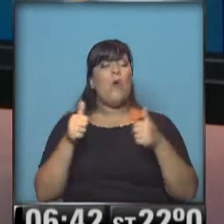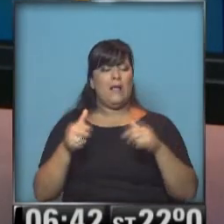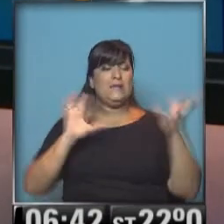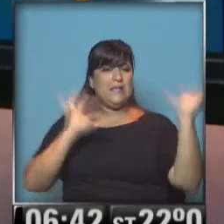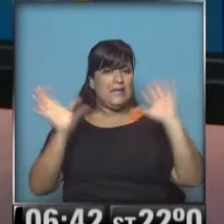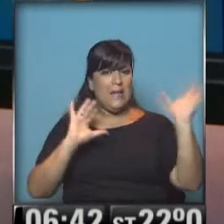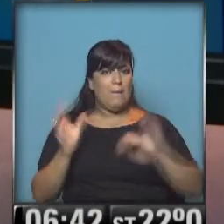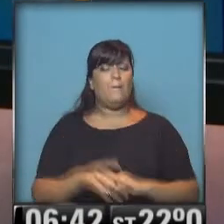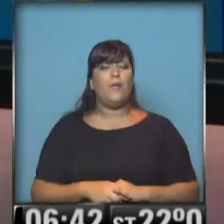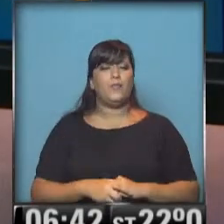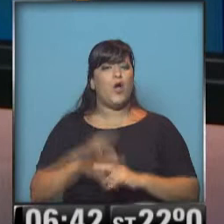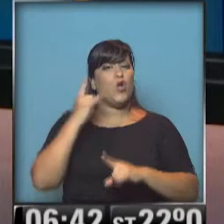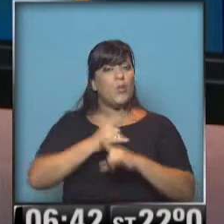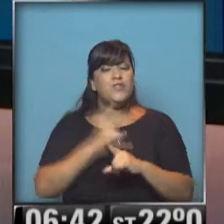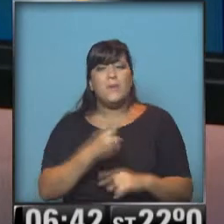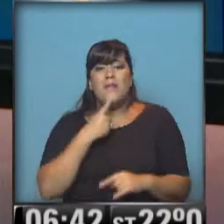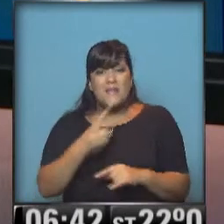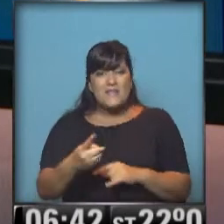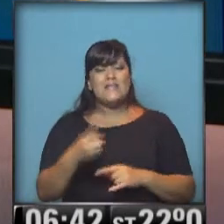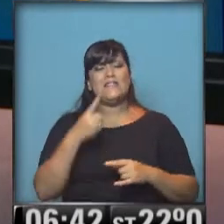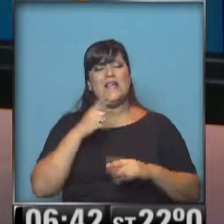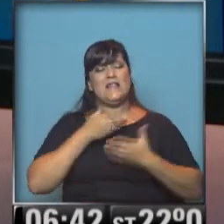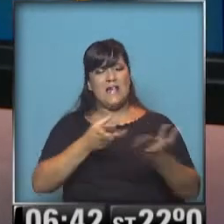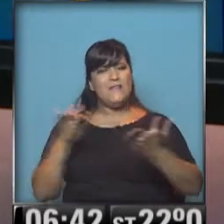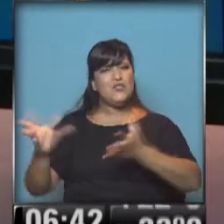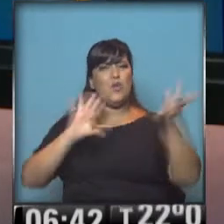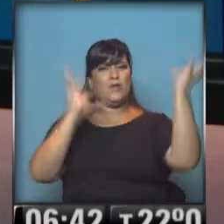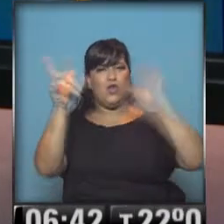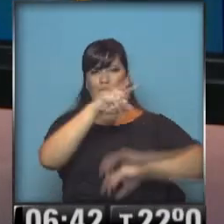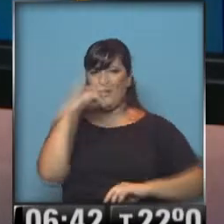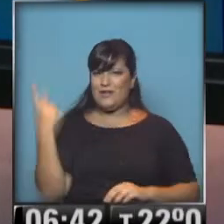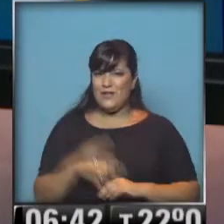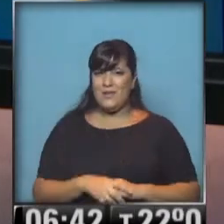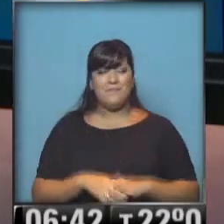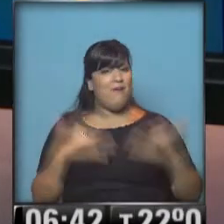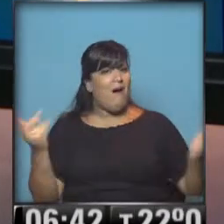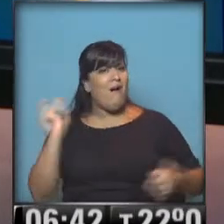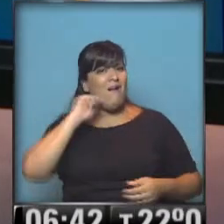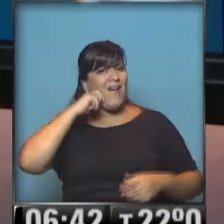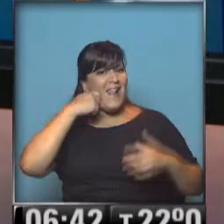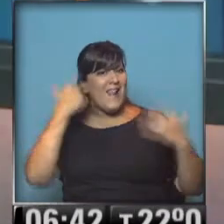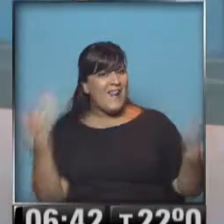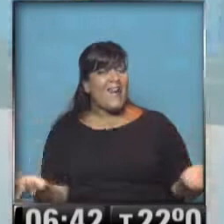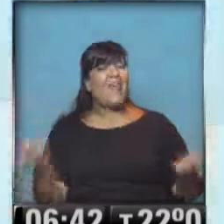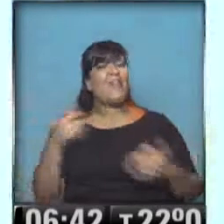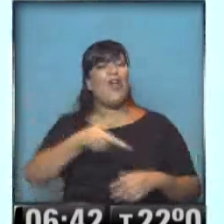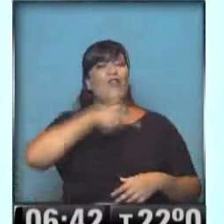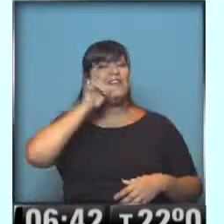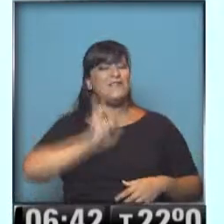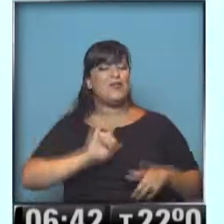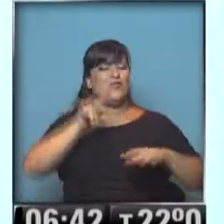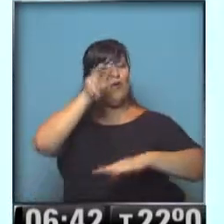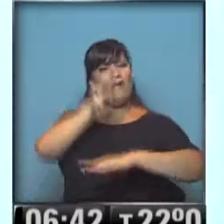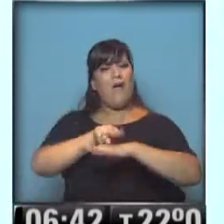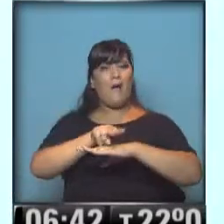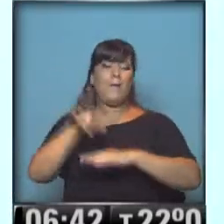patagónico, como siempre la información esta le brinda el Servicio Meteorológico Nacional, Cari. Gaby, qué lindo que te traiga el desayuno a la cama